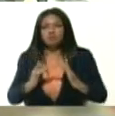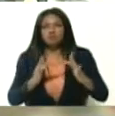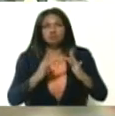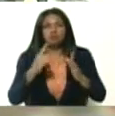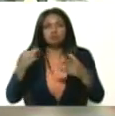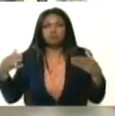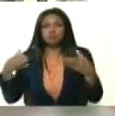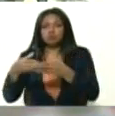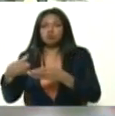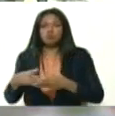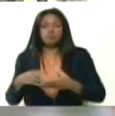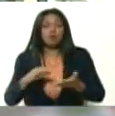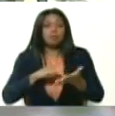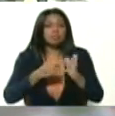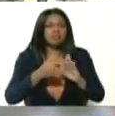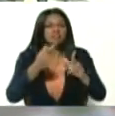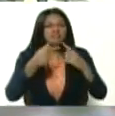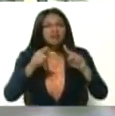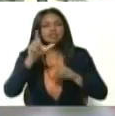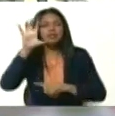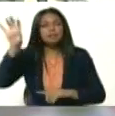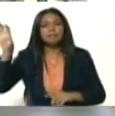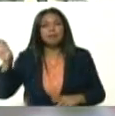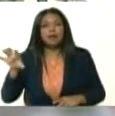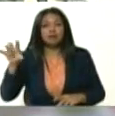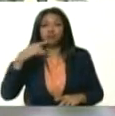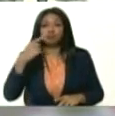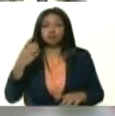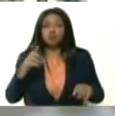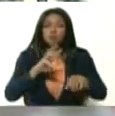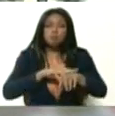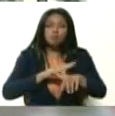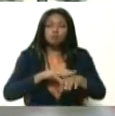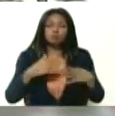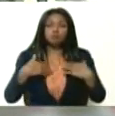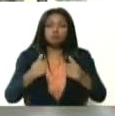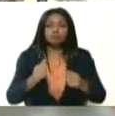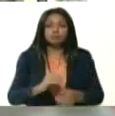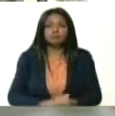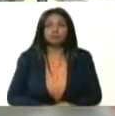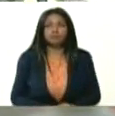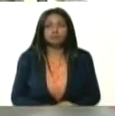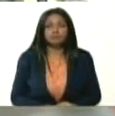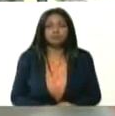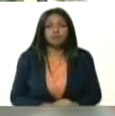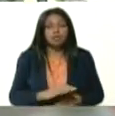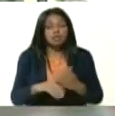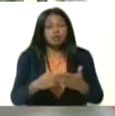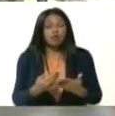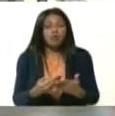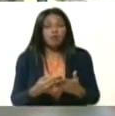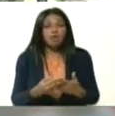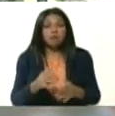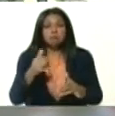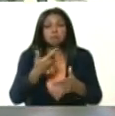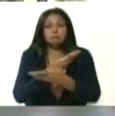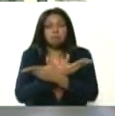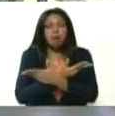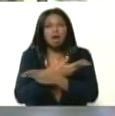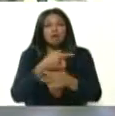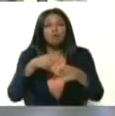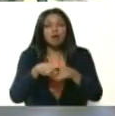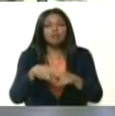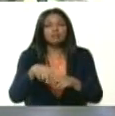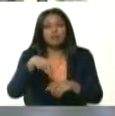con delegaciones técnicas de otros países. Como lo dijo el doctor Alvarado, hoy tuvo una videoconferencia con médicos de Alemania